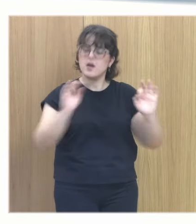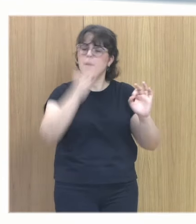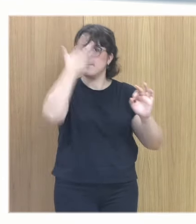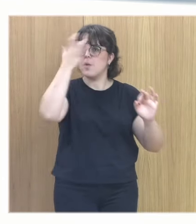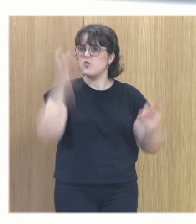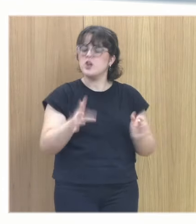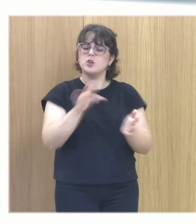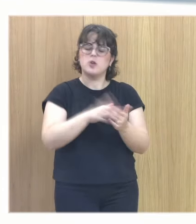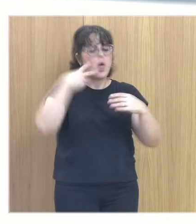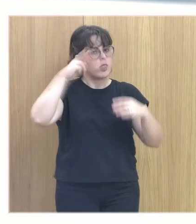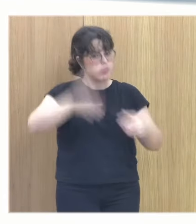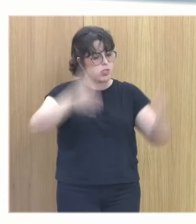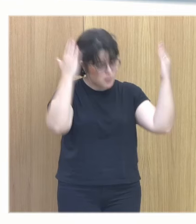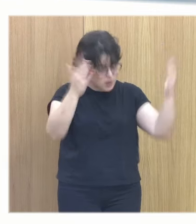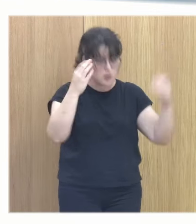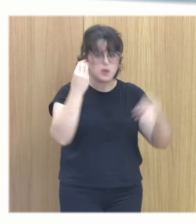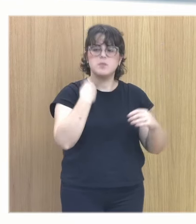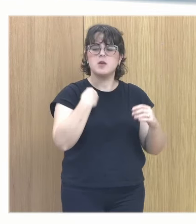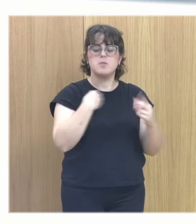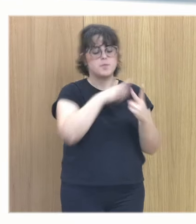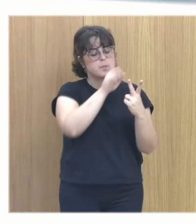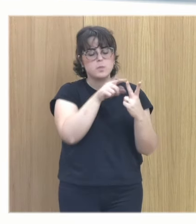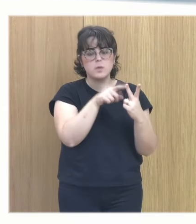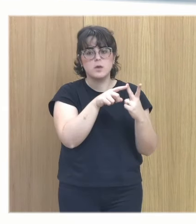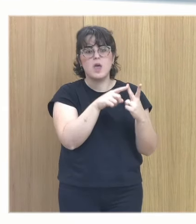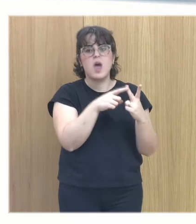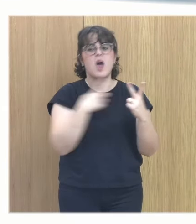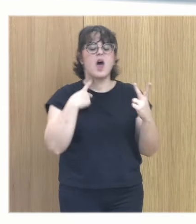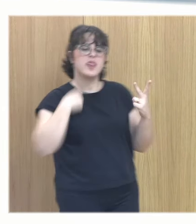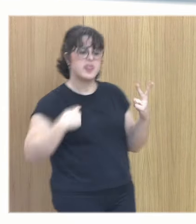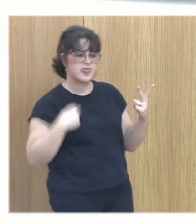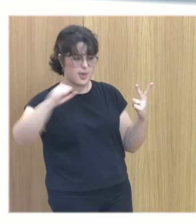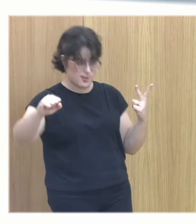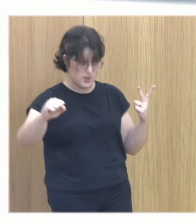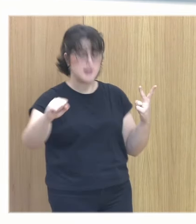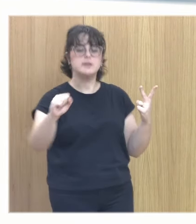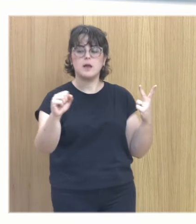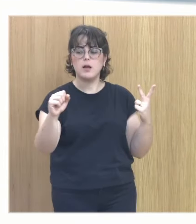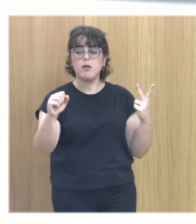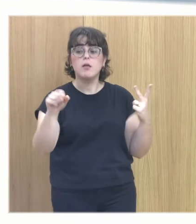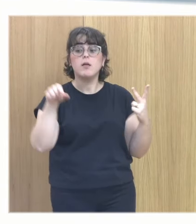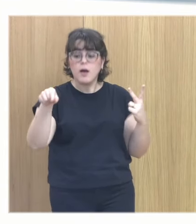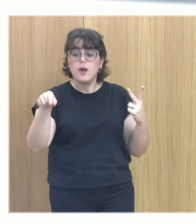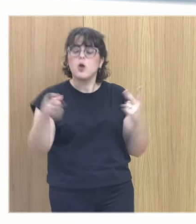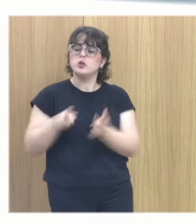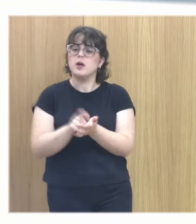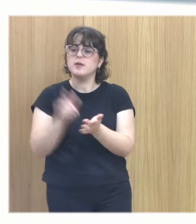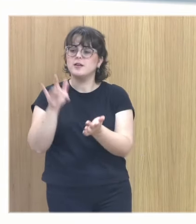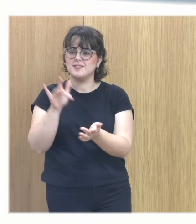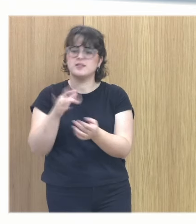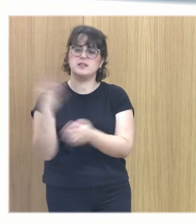se está reconociendo punto número uno punto número dos las adicciones de todo tipo detrás de las adicciones hay de nuevo que hacer un